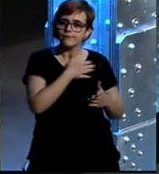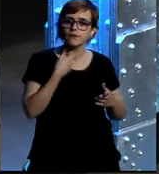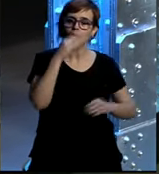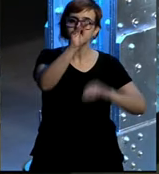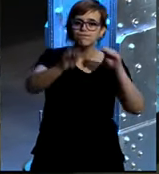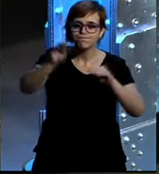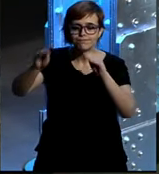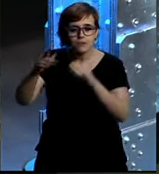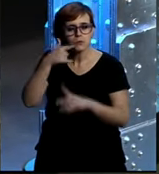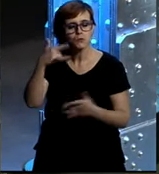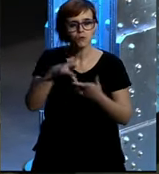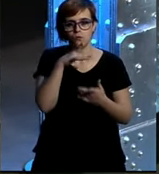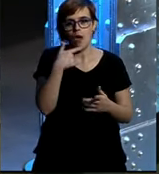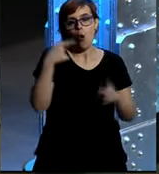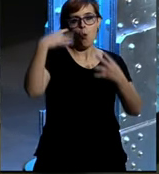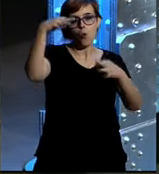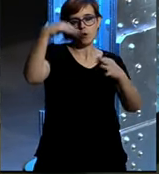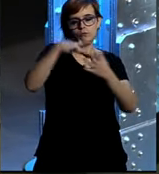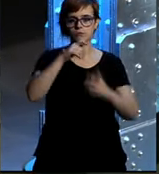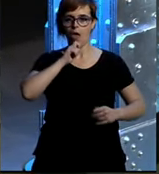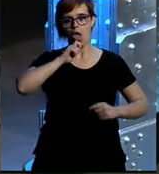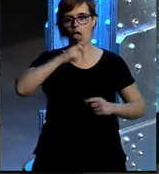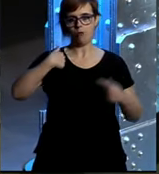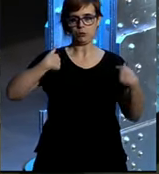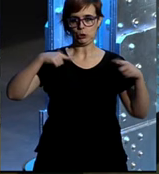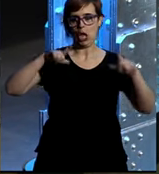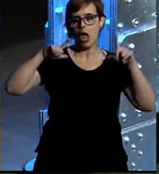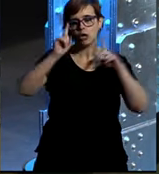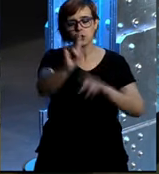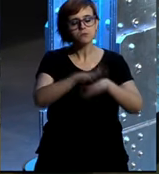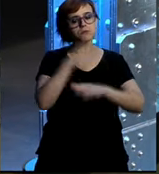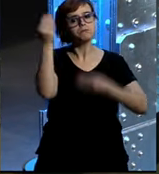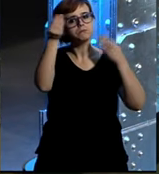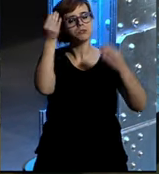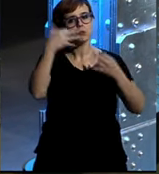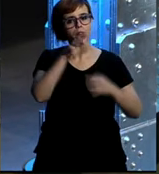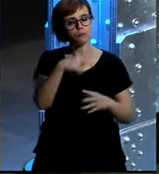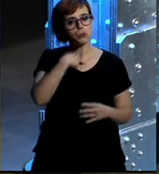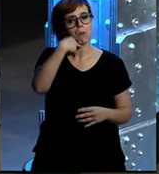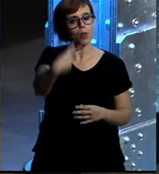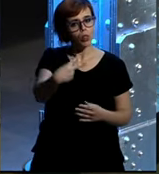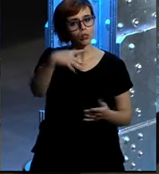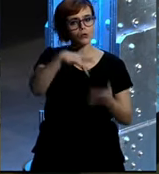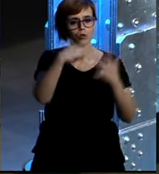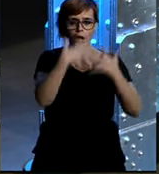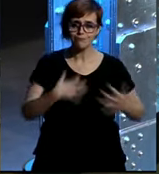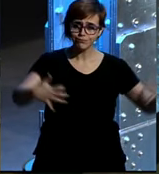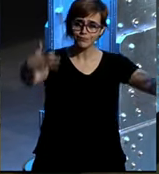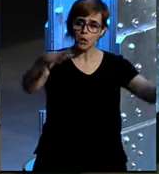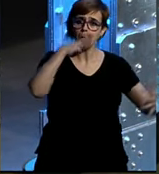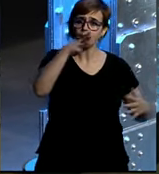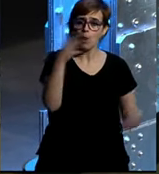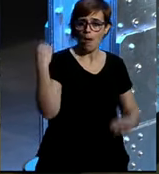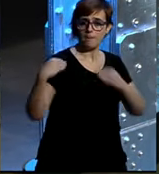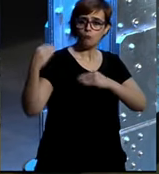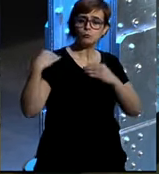hacerlas y monopolizar el micrófono pero creo que podemos dar la palabra al auditorio por favor preguntas